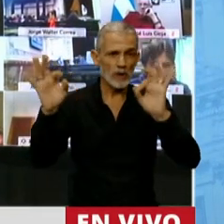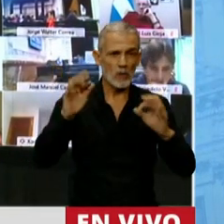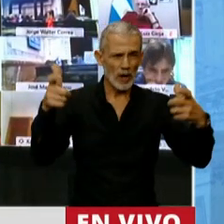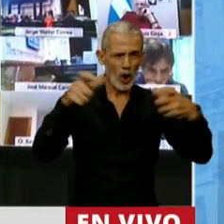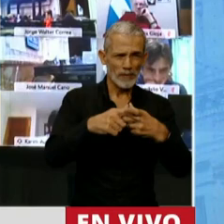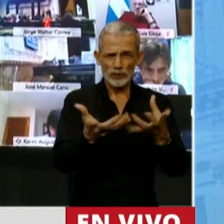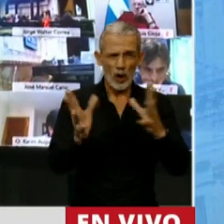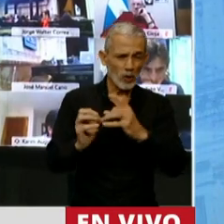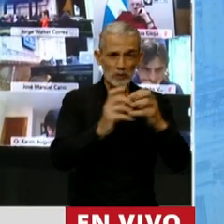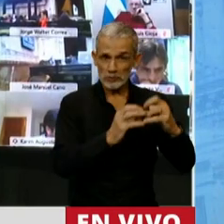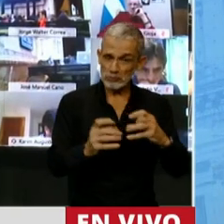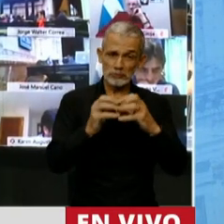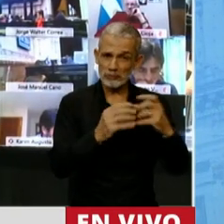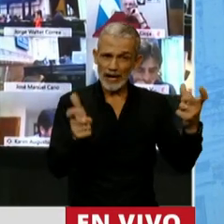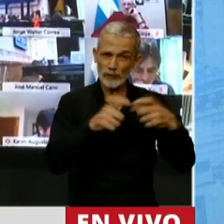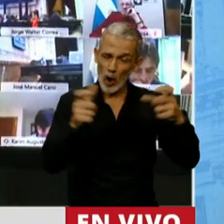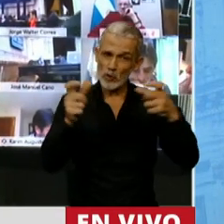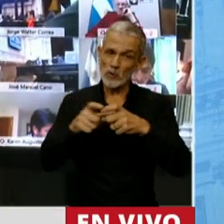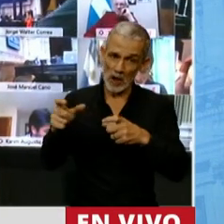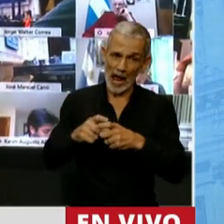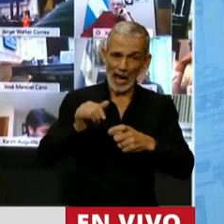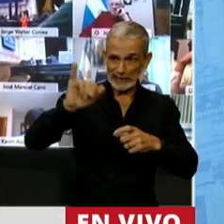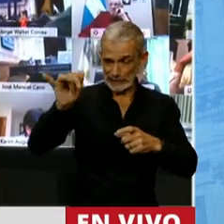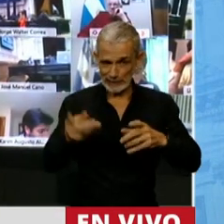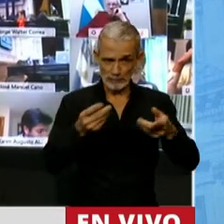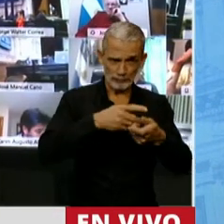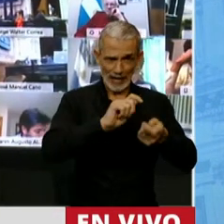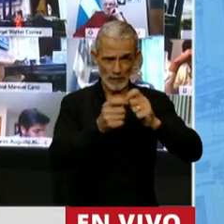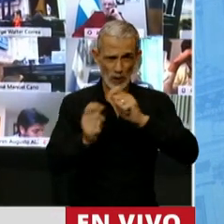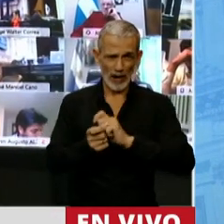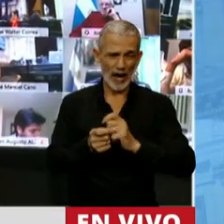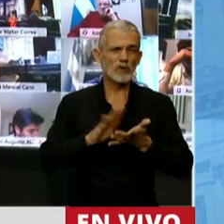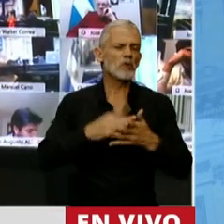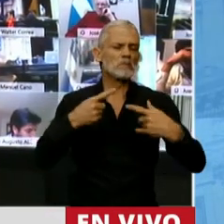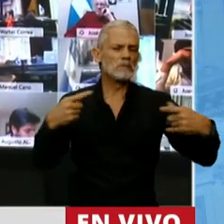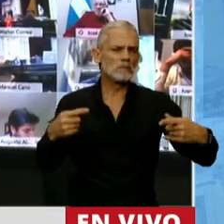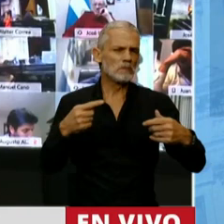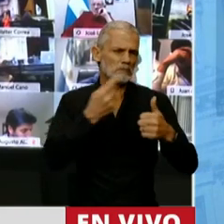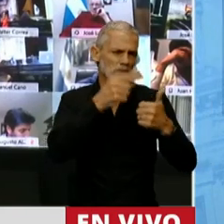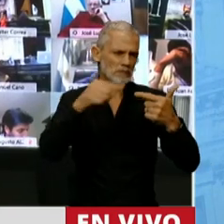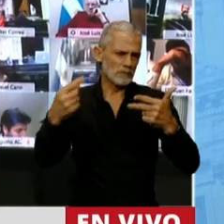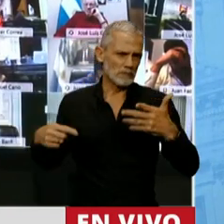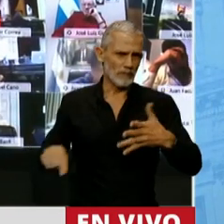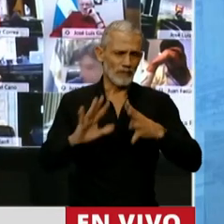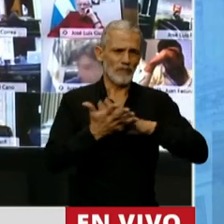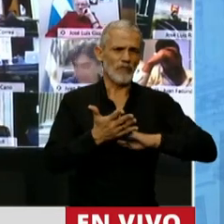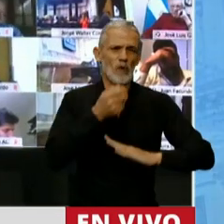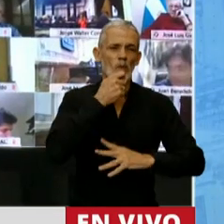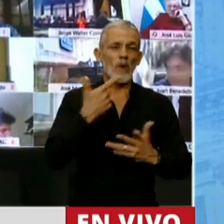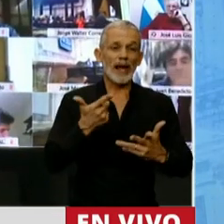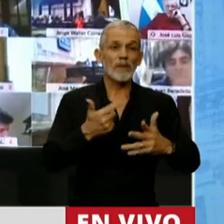desarrollo de las reuniones que tienen que ver con distintos aspectos que tienen que ver con